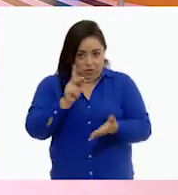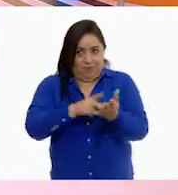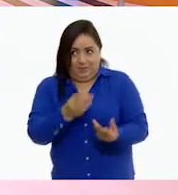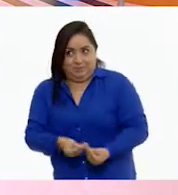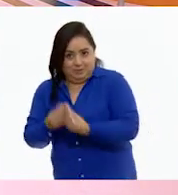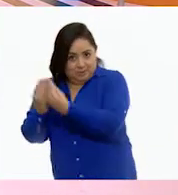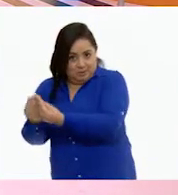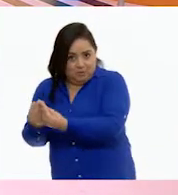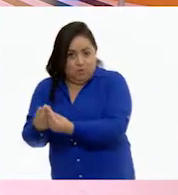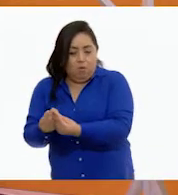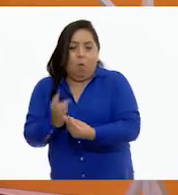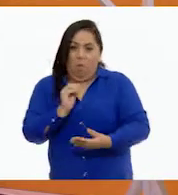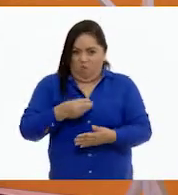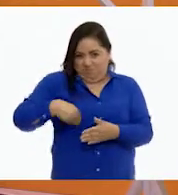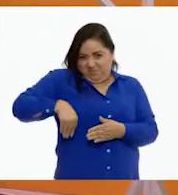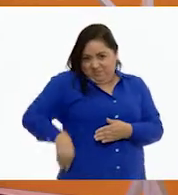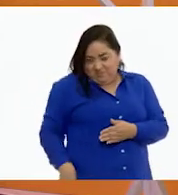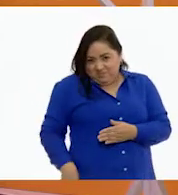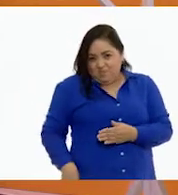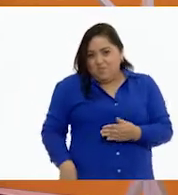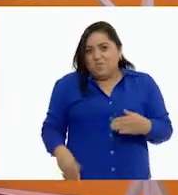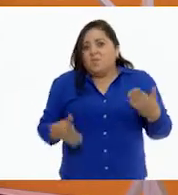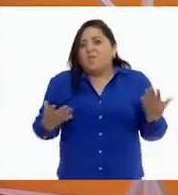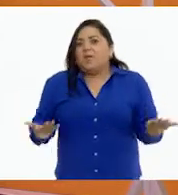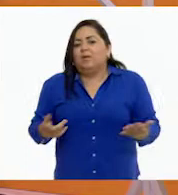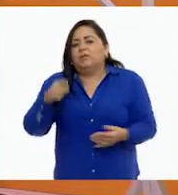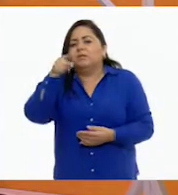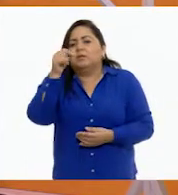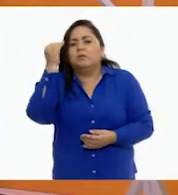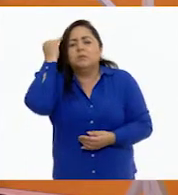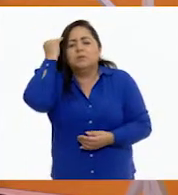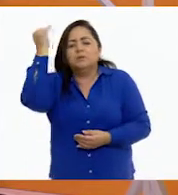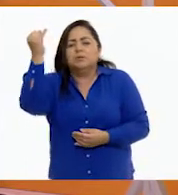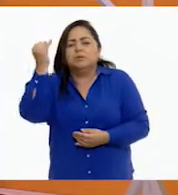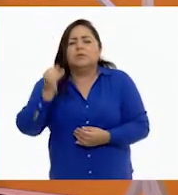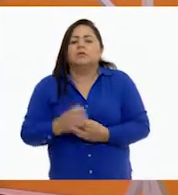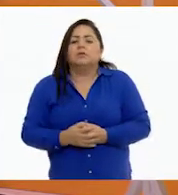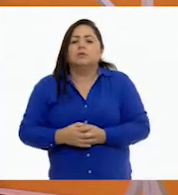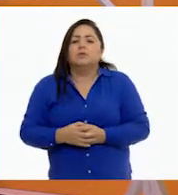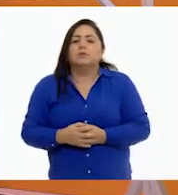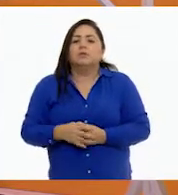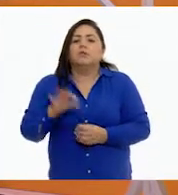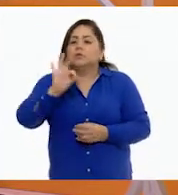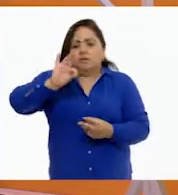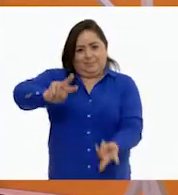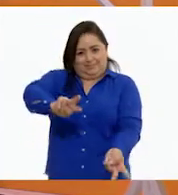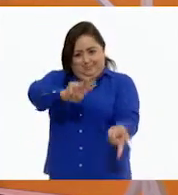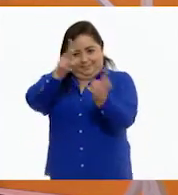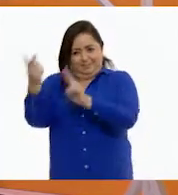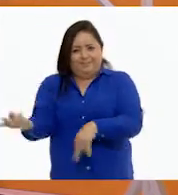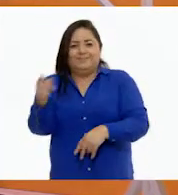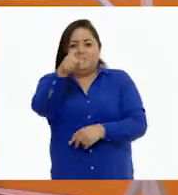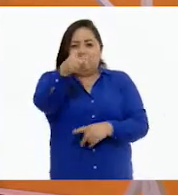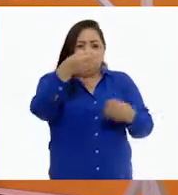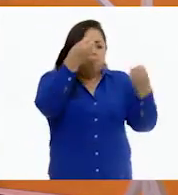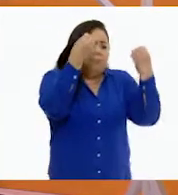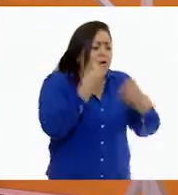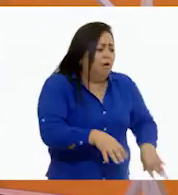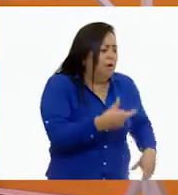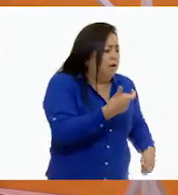regresas? ¿Te lo quedas? Imagínate ahora que eres tú quien perdió ese dinero.